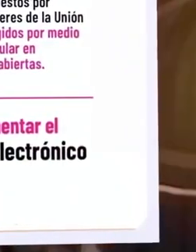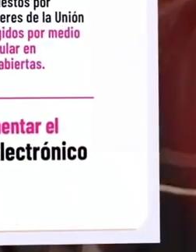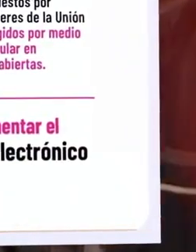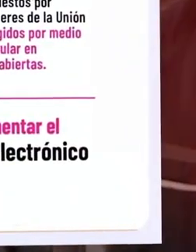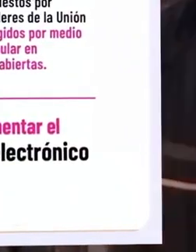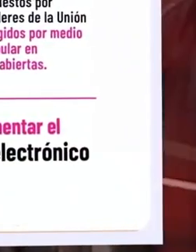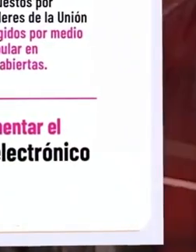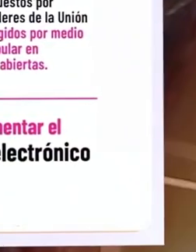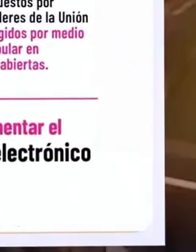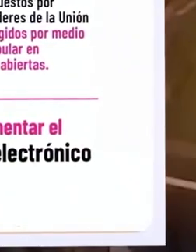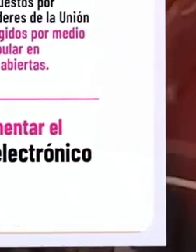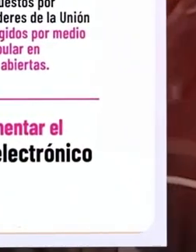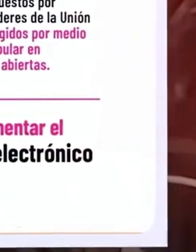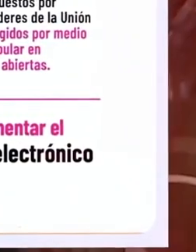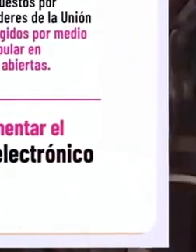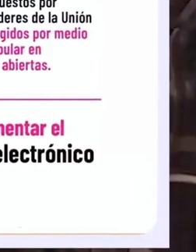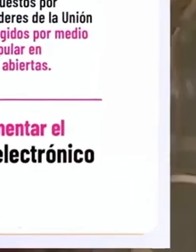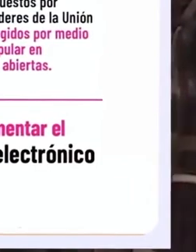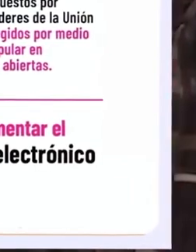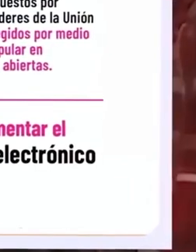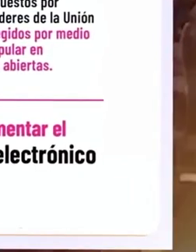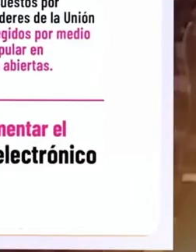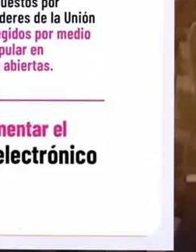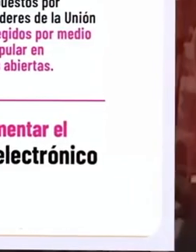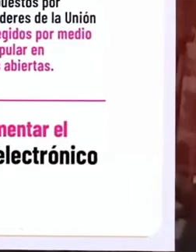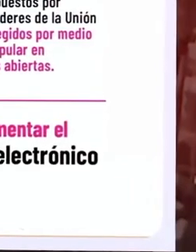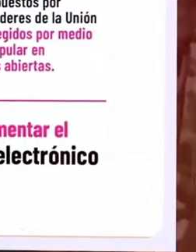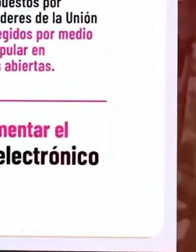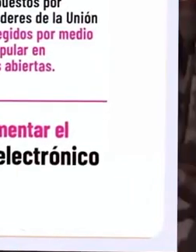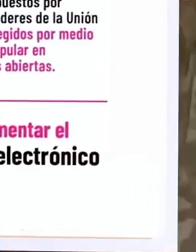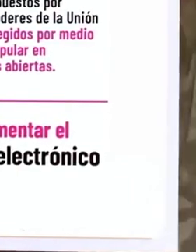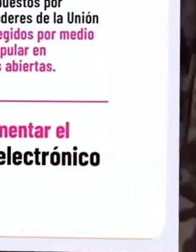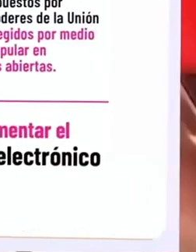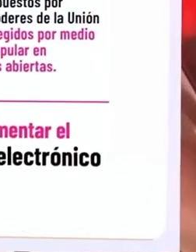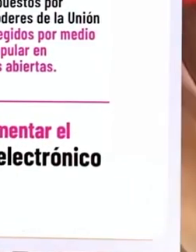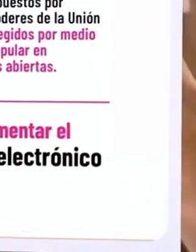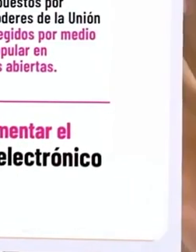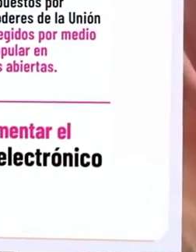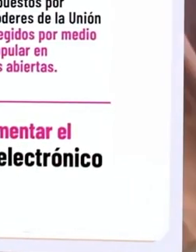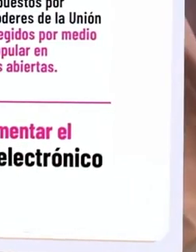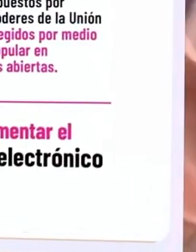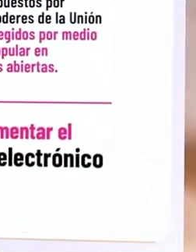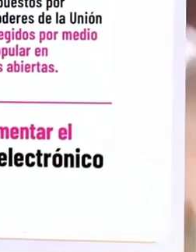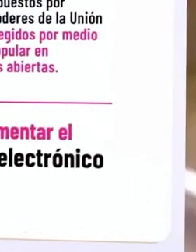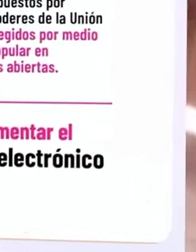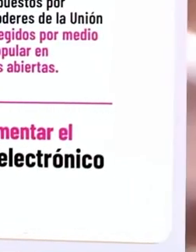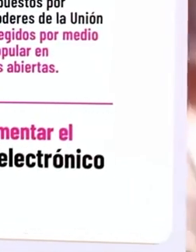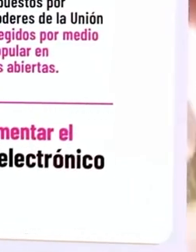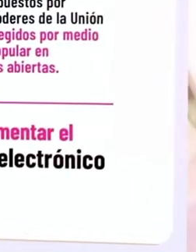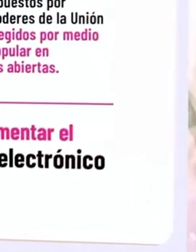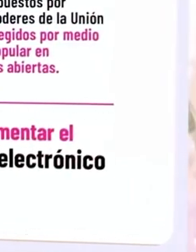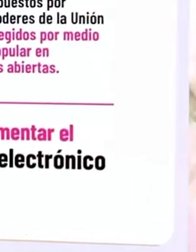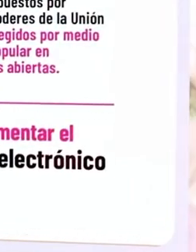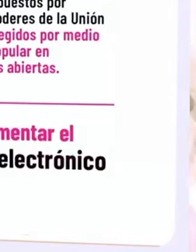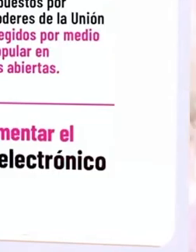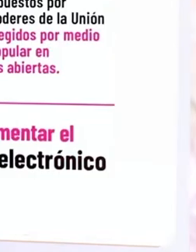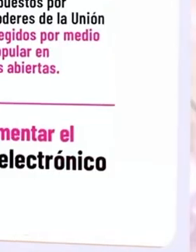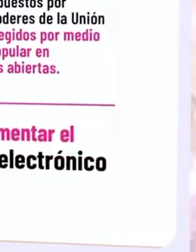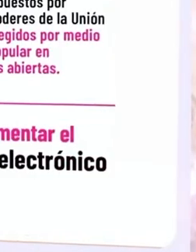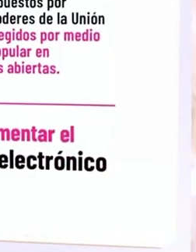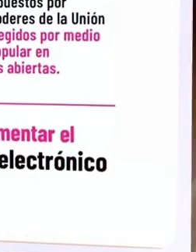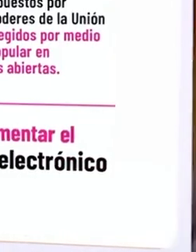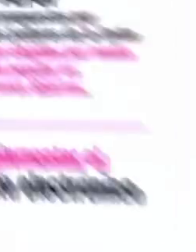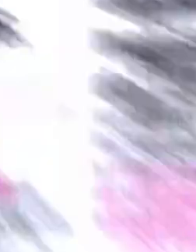a las leyes electorales tienen como propósito fortalecer los procesos democráticos, la justicia electoral y